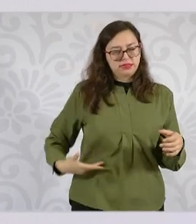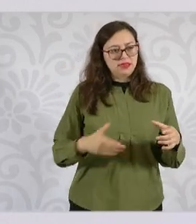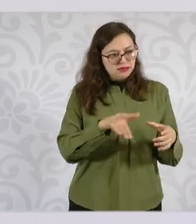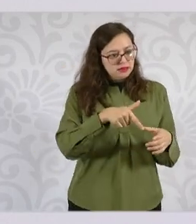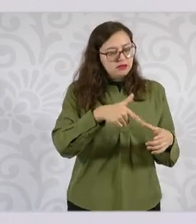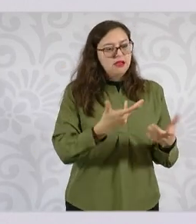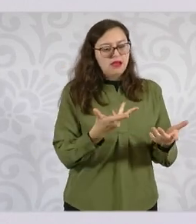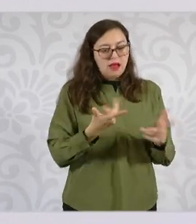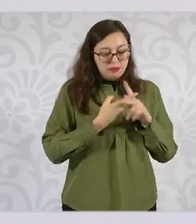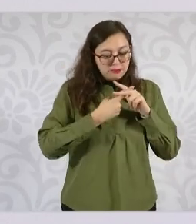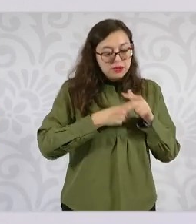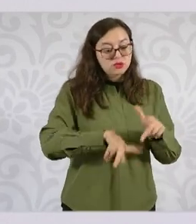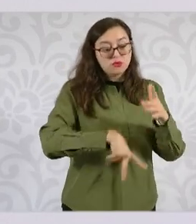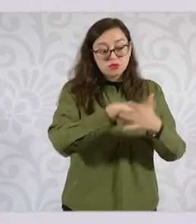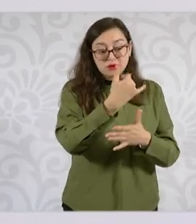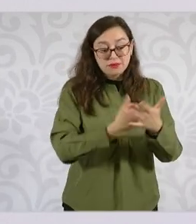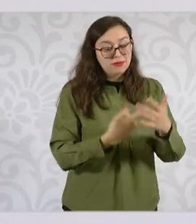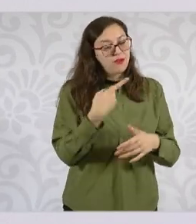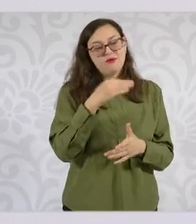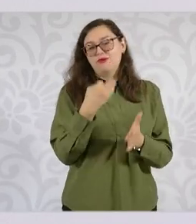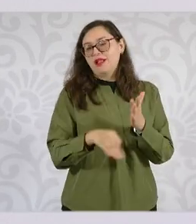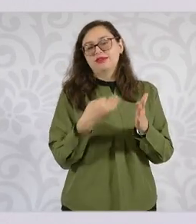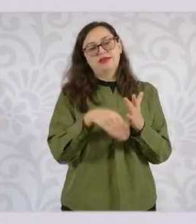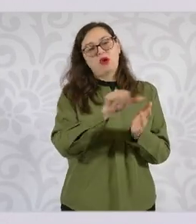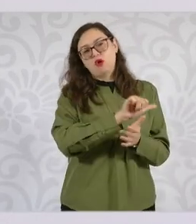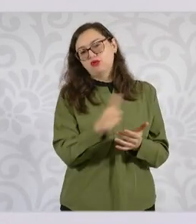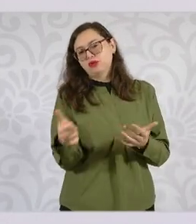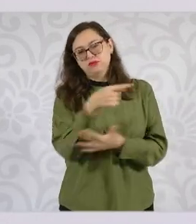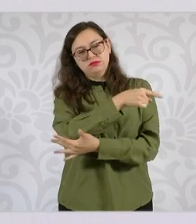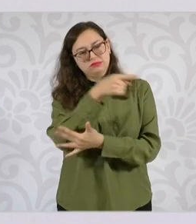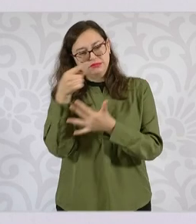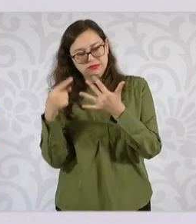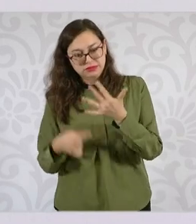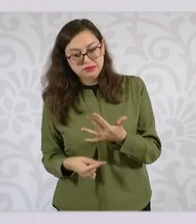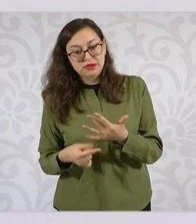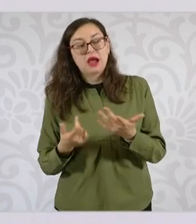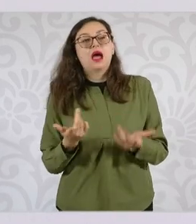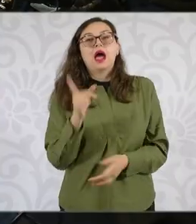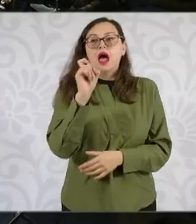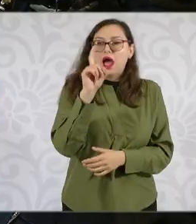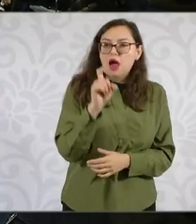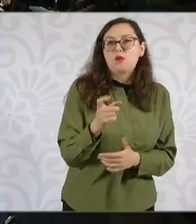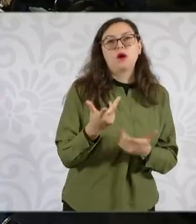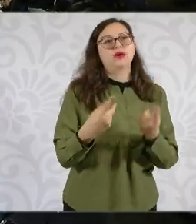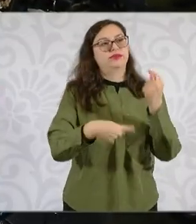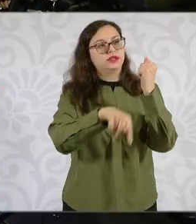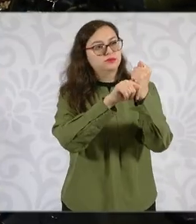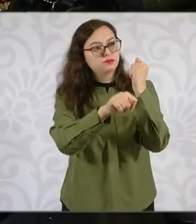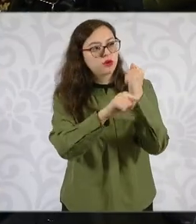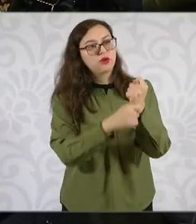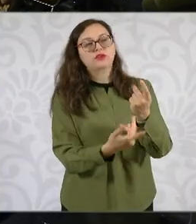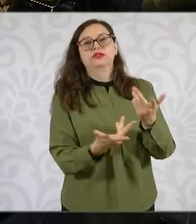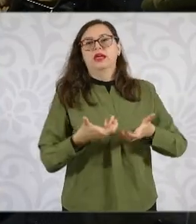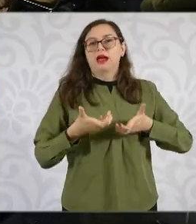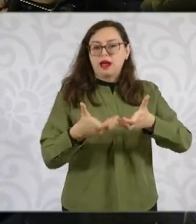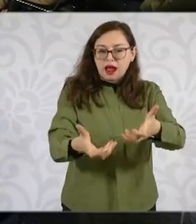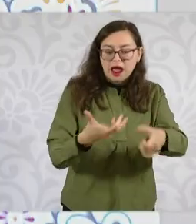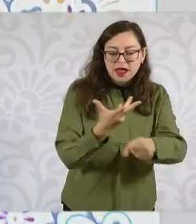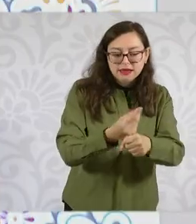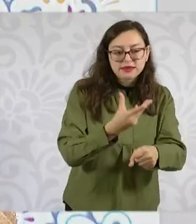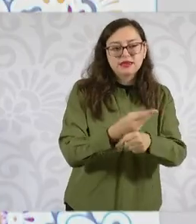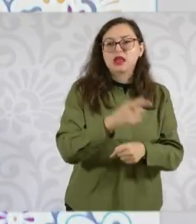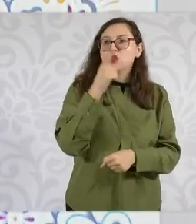potable, de vialidades, de movilidad, de repavimentación, de